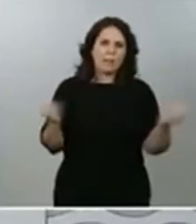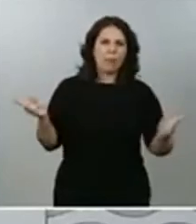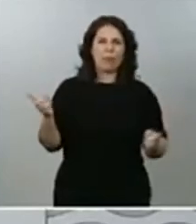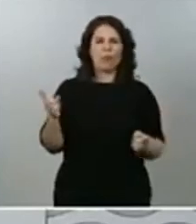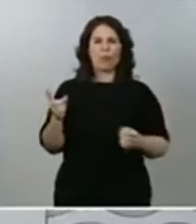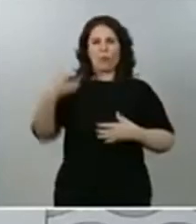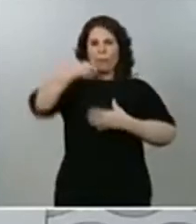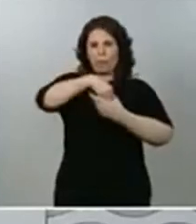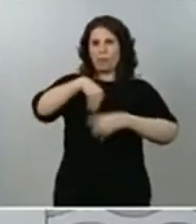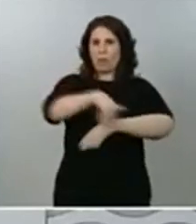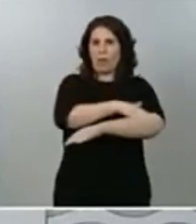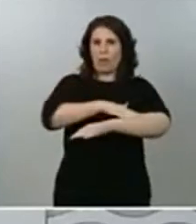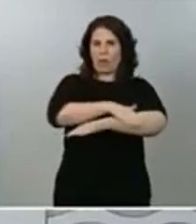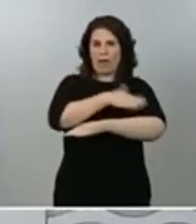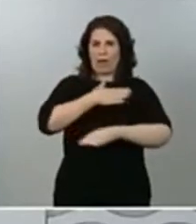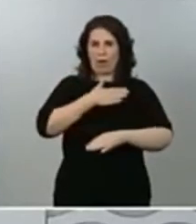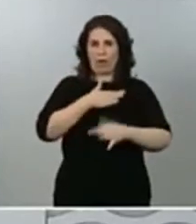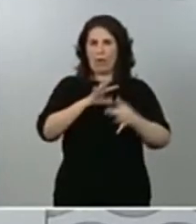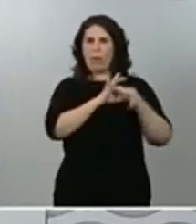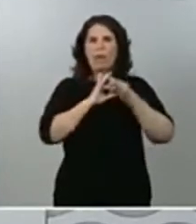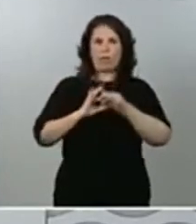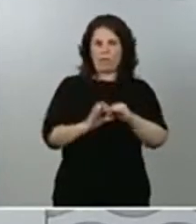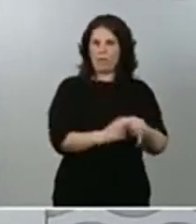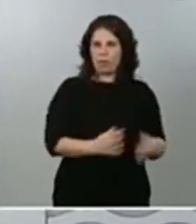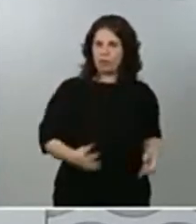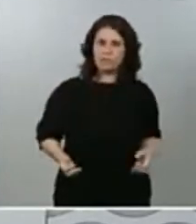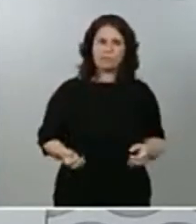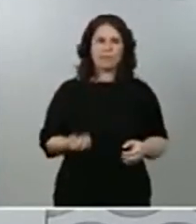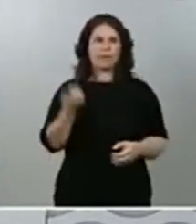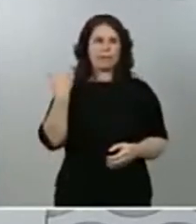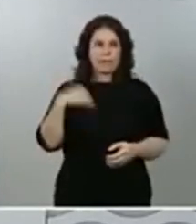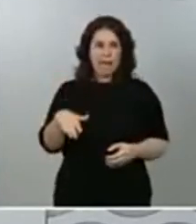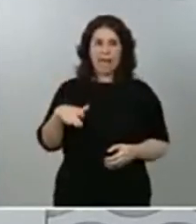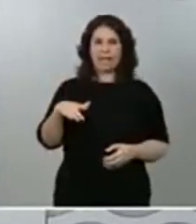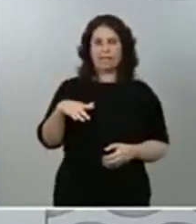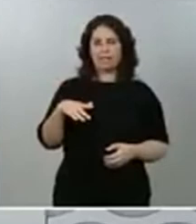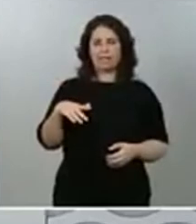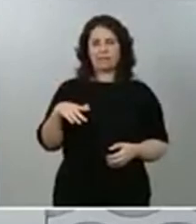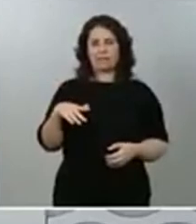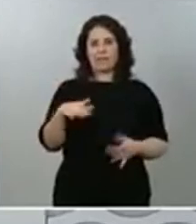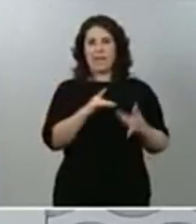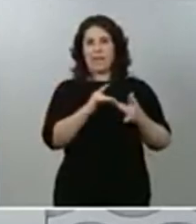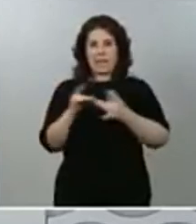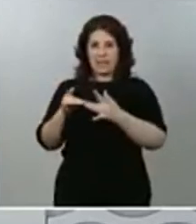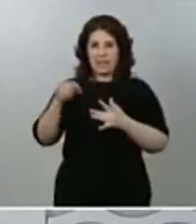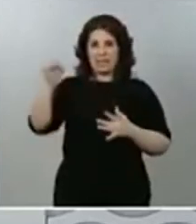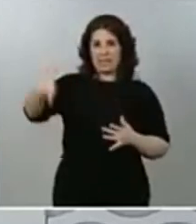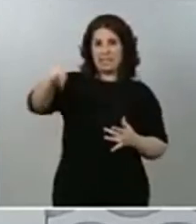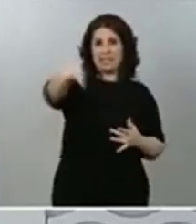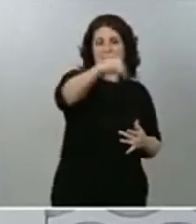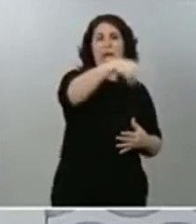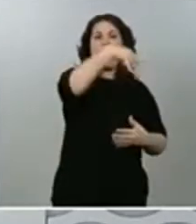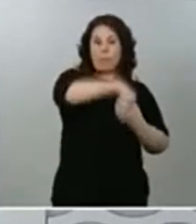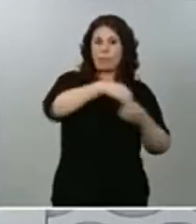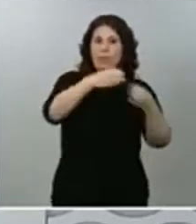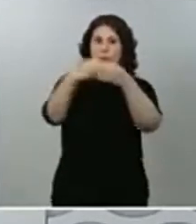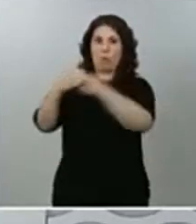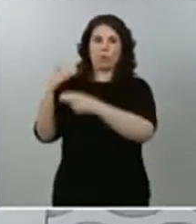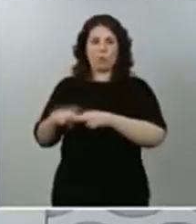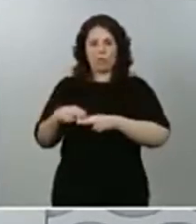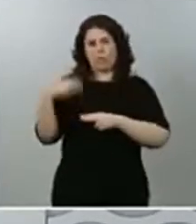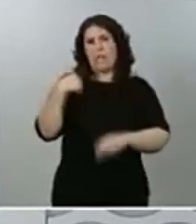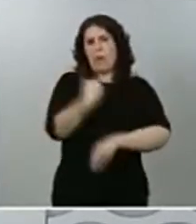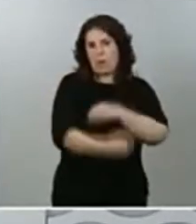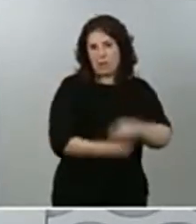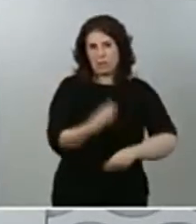de coalición. Ya se han hecho por parte de las ejecutivas los líderes de estos partidos políticos o los comités de campaña de esas